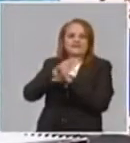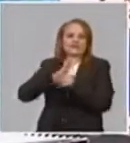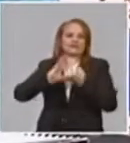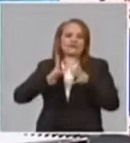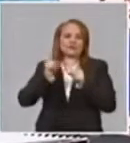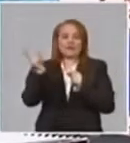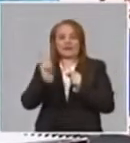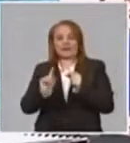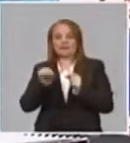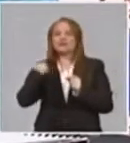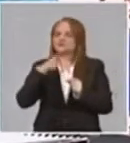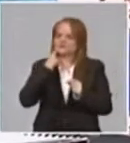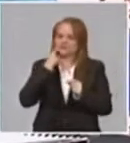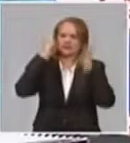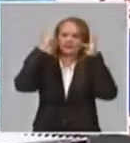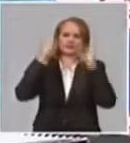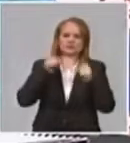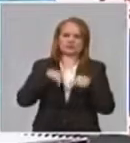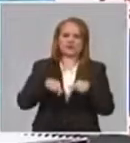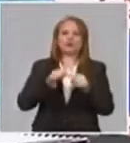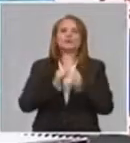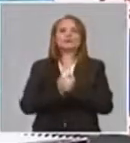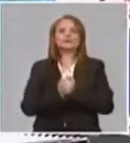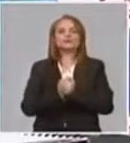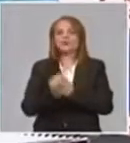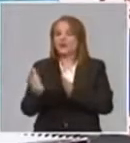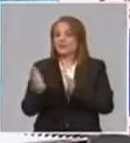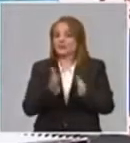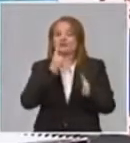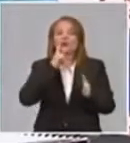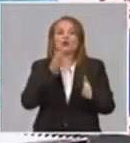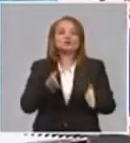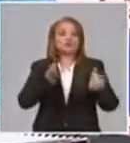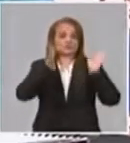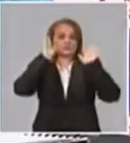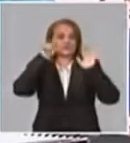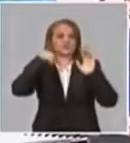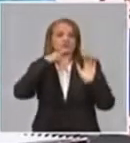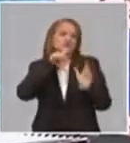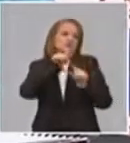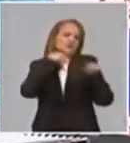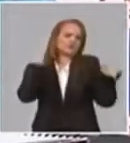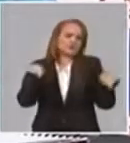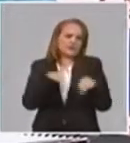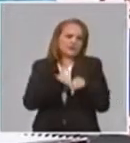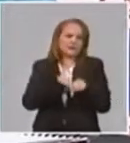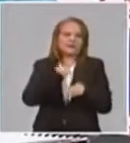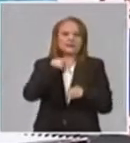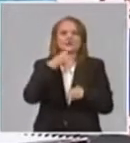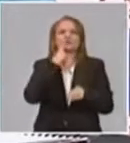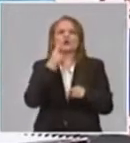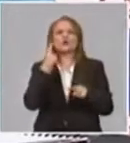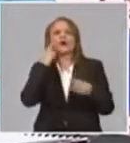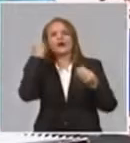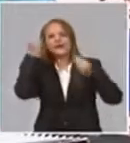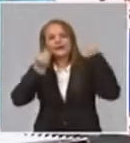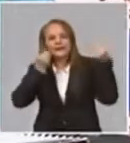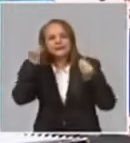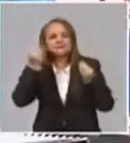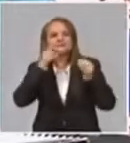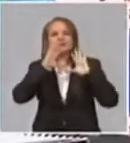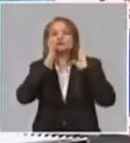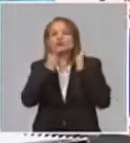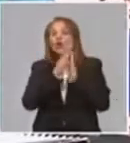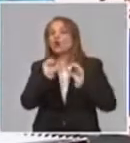Nuestra Oficina de Regulación y Seguridad Ambiental, que es una oficina que, entre otras cosas, analiza los temas de seguridad biológica